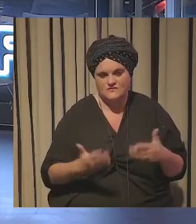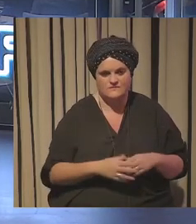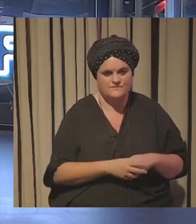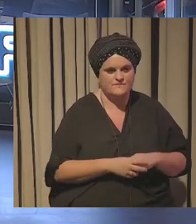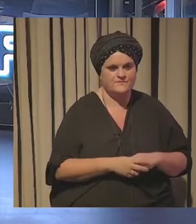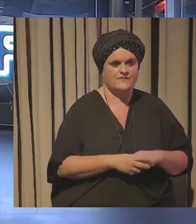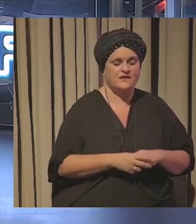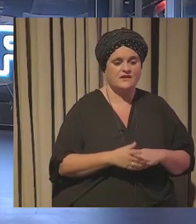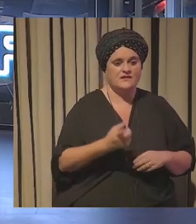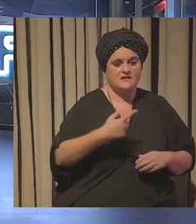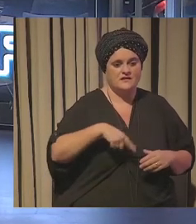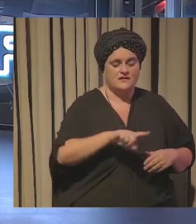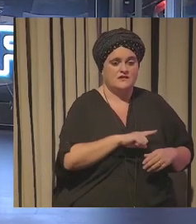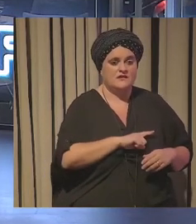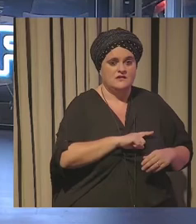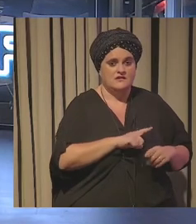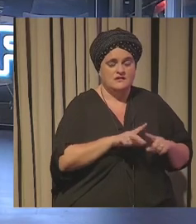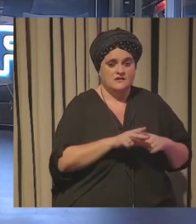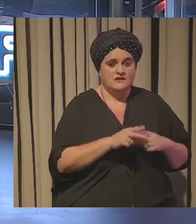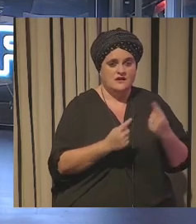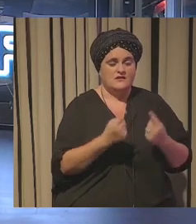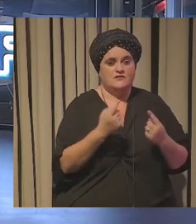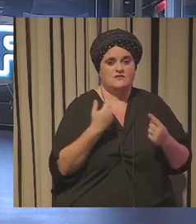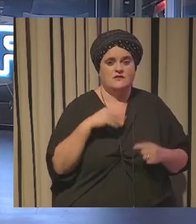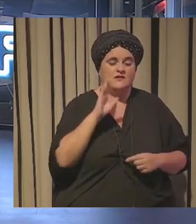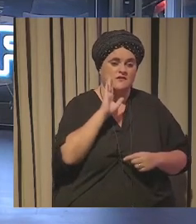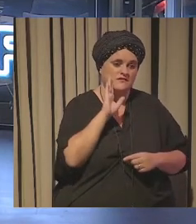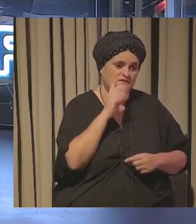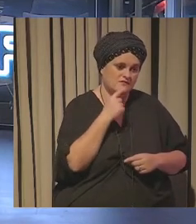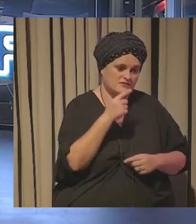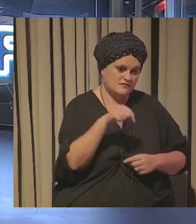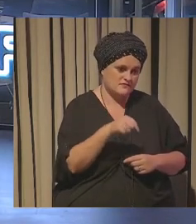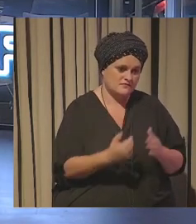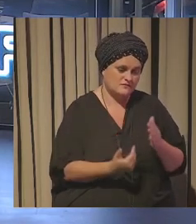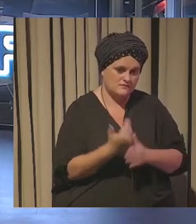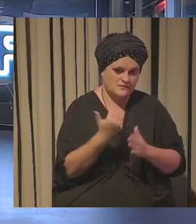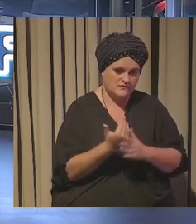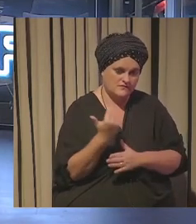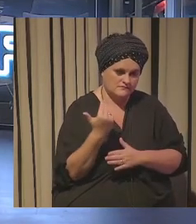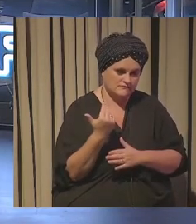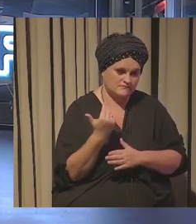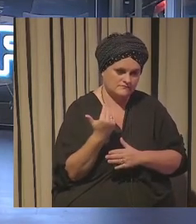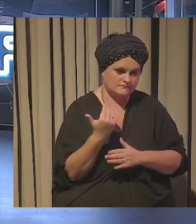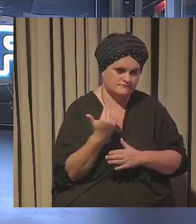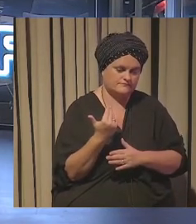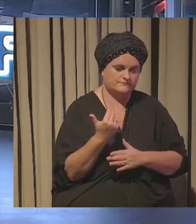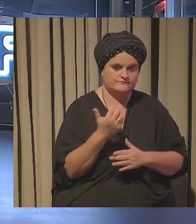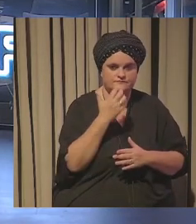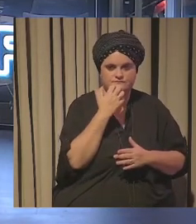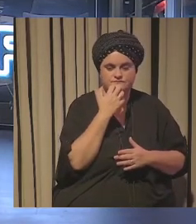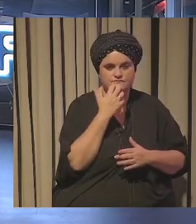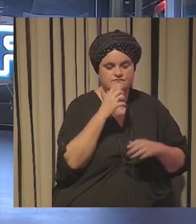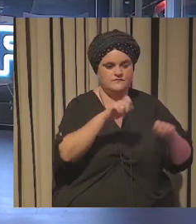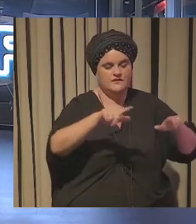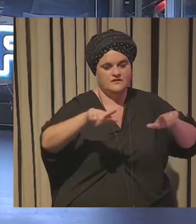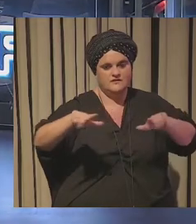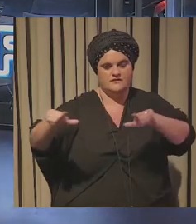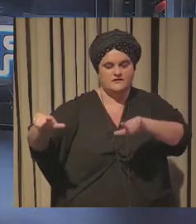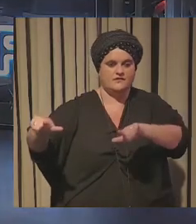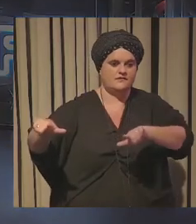el conjunto de herramientas algunas se han ido comentando esta mañana los ejercicios de escenarios